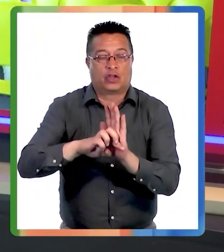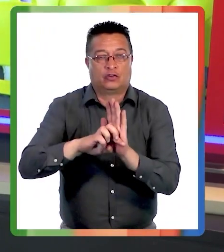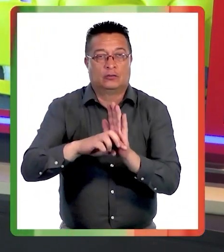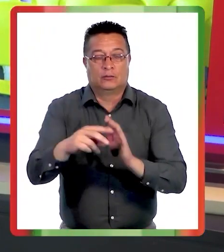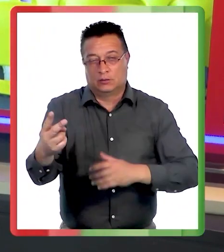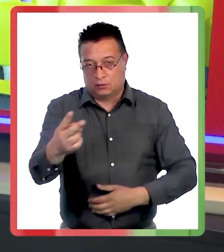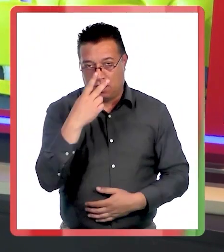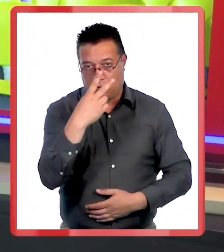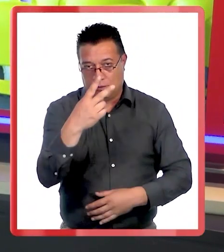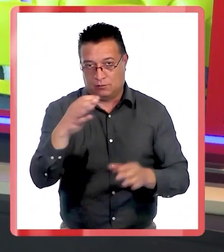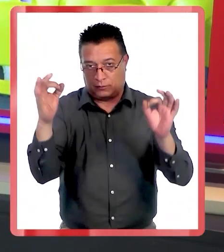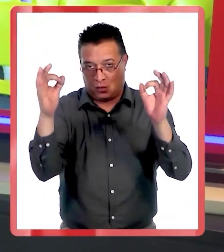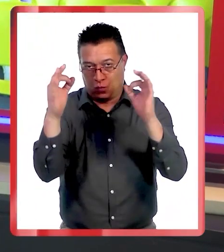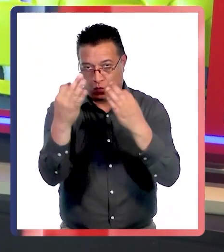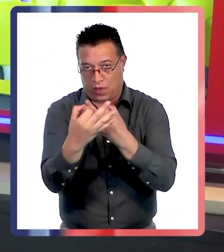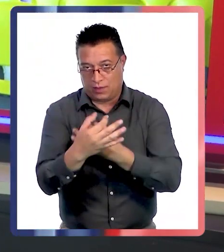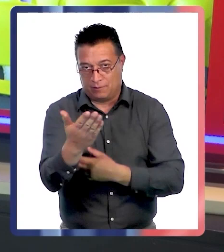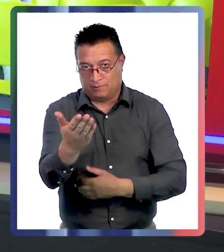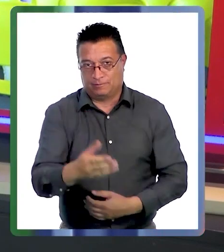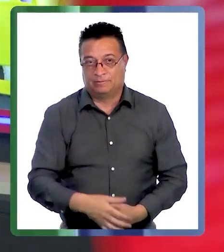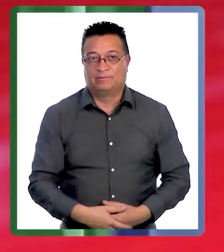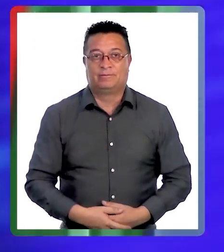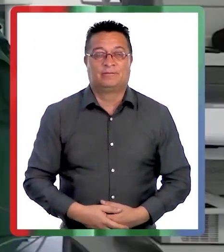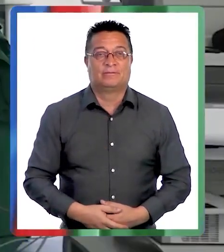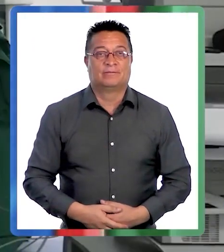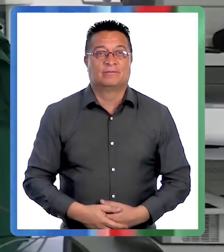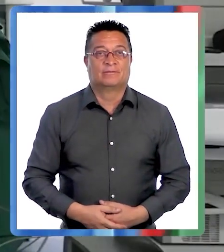proyecto. Antofagasta TV con la nota.